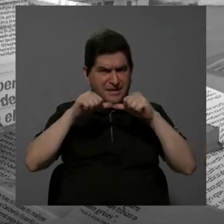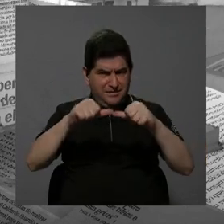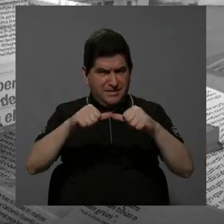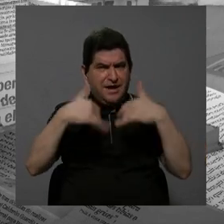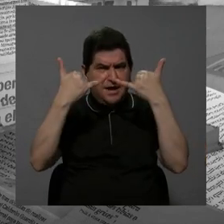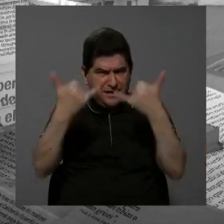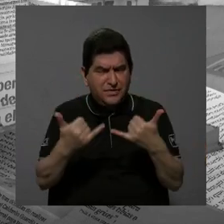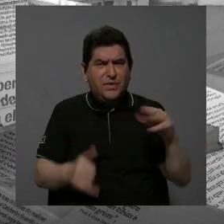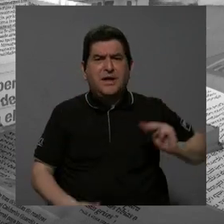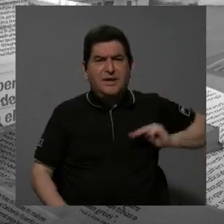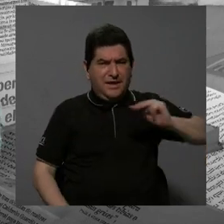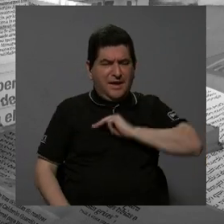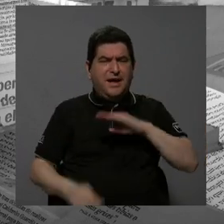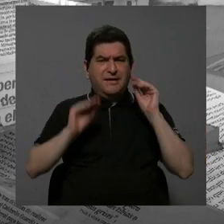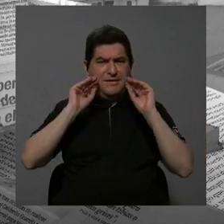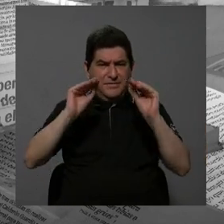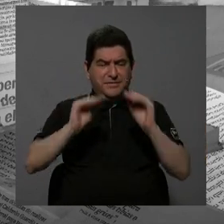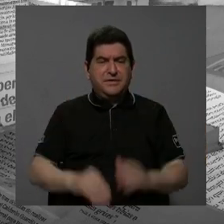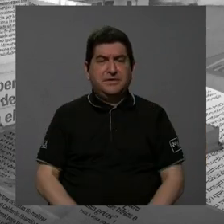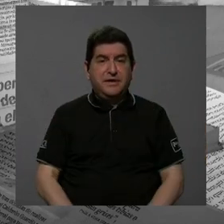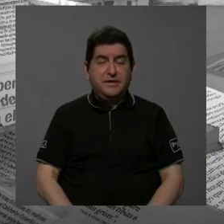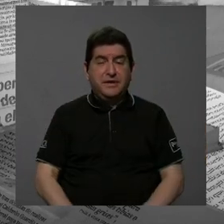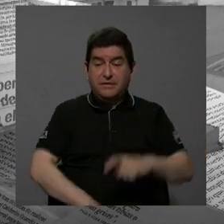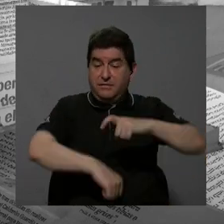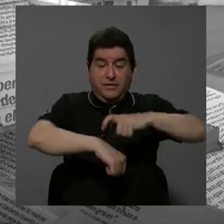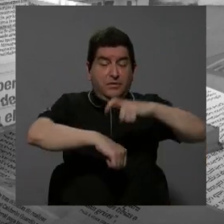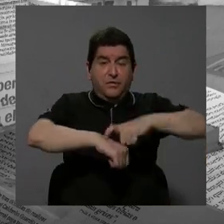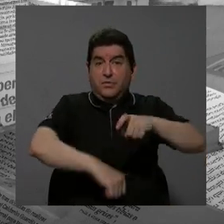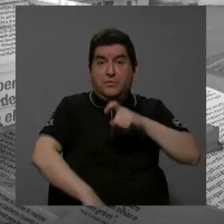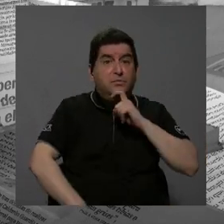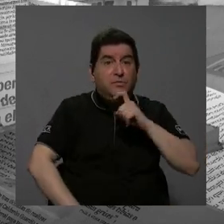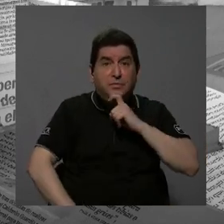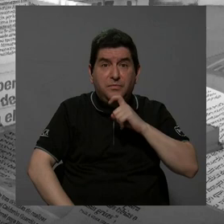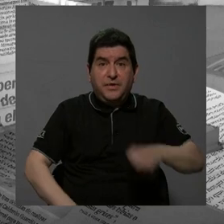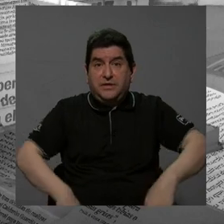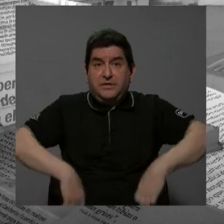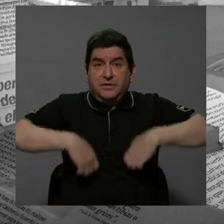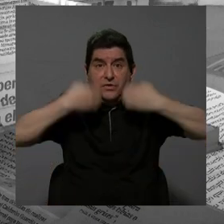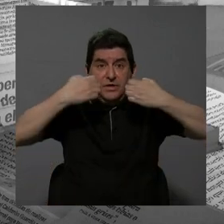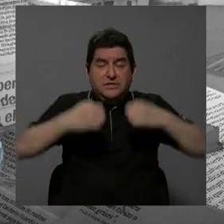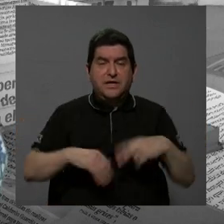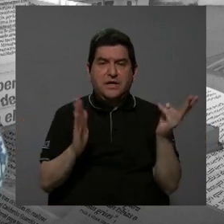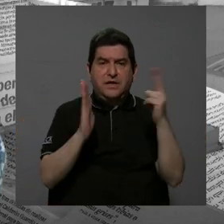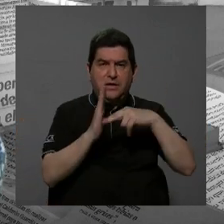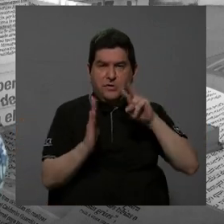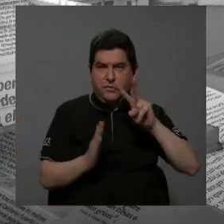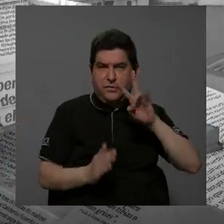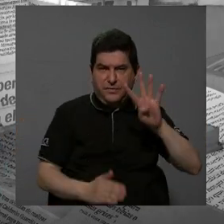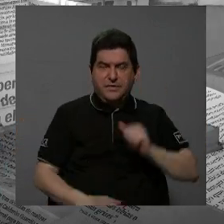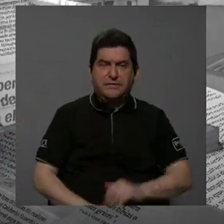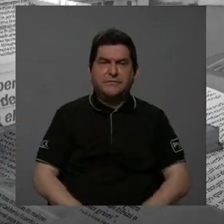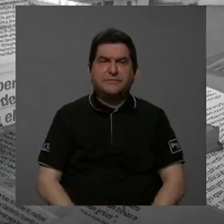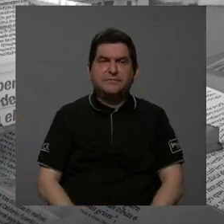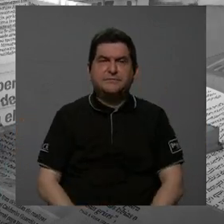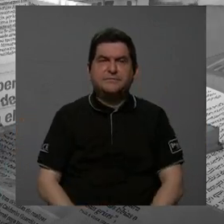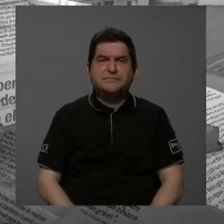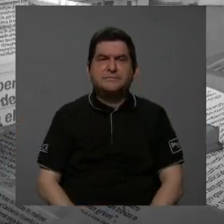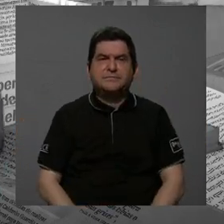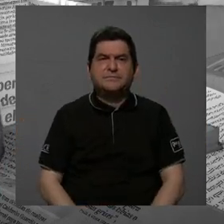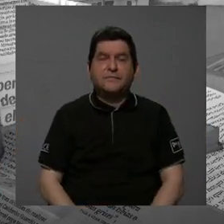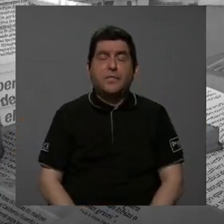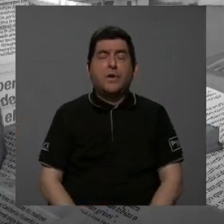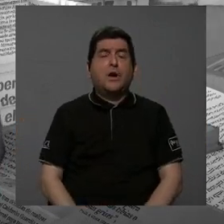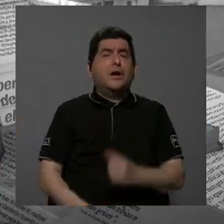este momento con el Ministerio de Educación ante momentos críticos que ha habido a lo largo del 2024? Hemos hecho